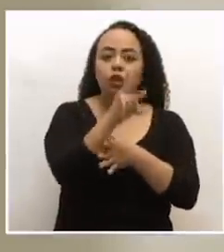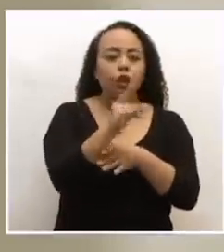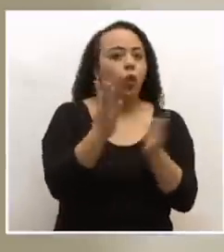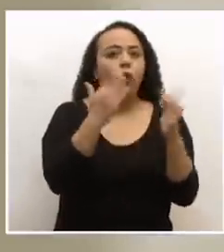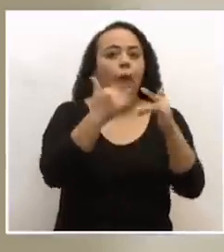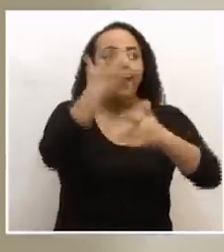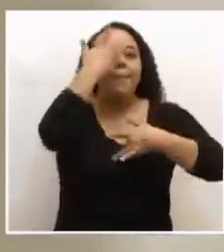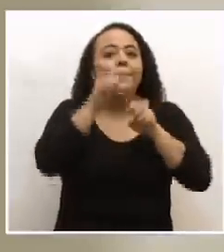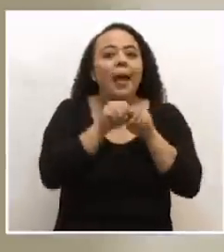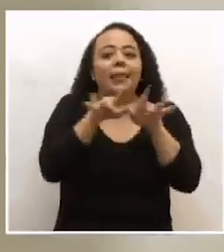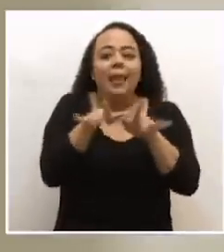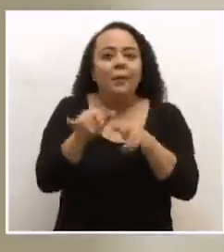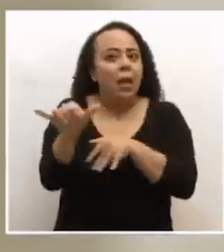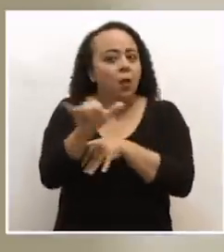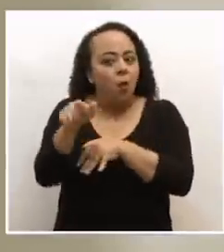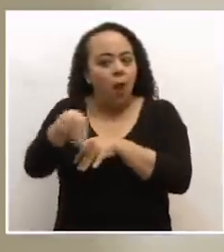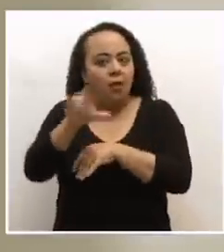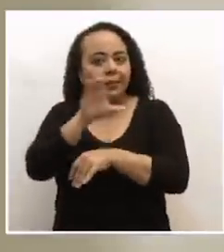de esas características.